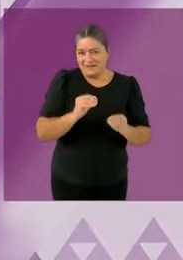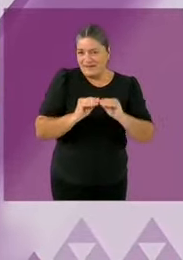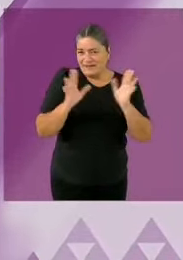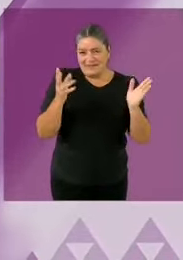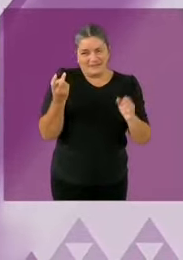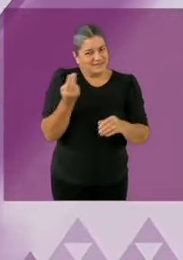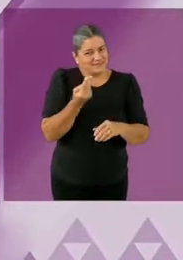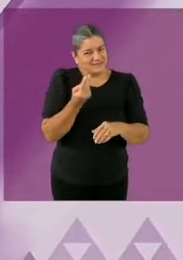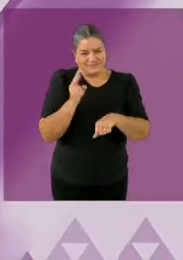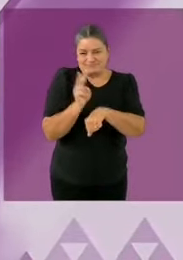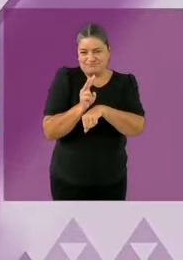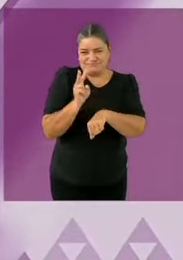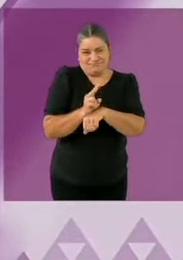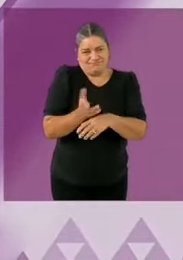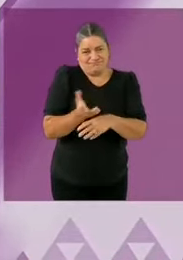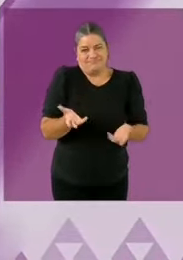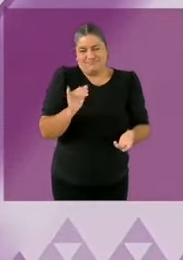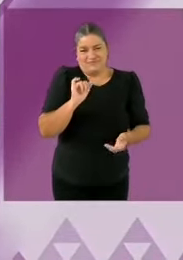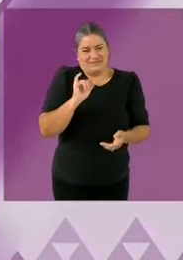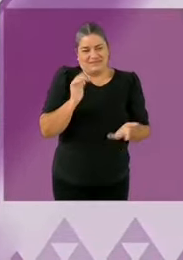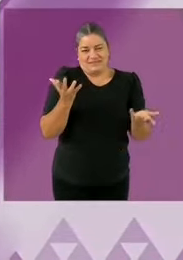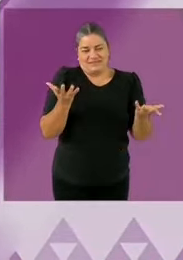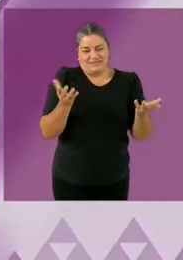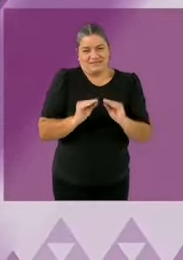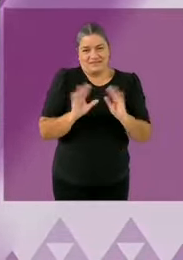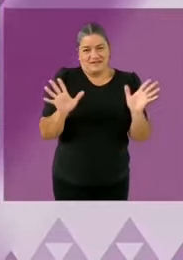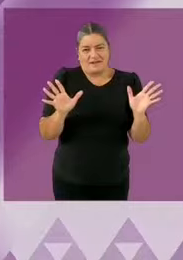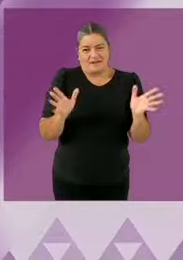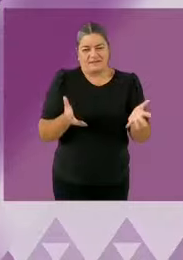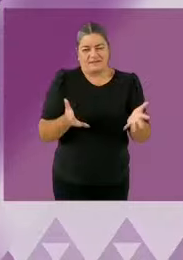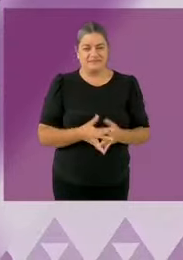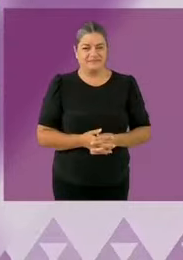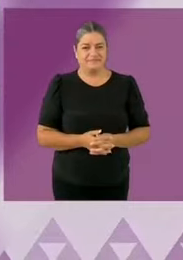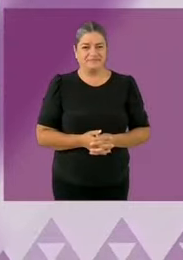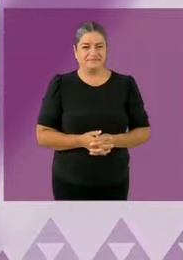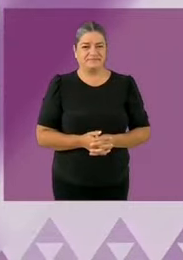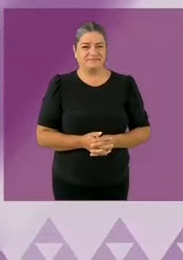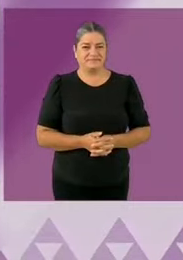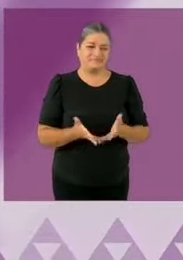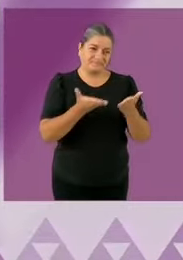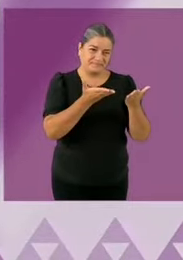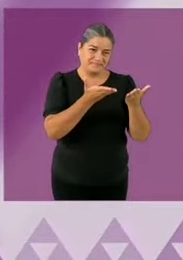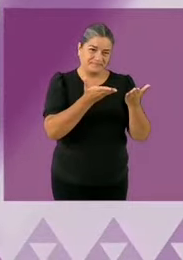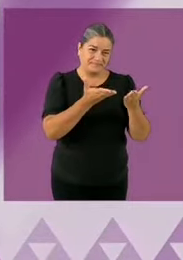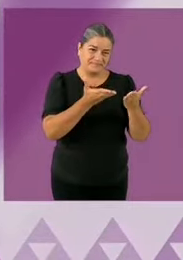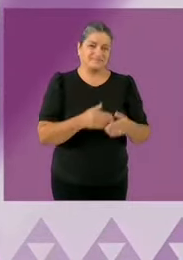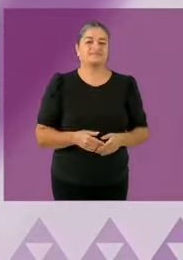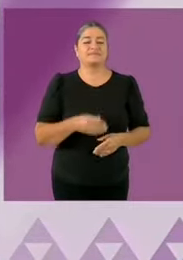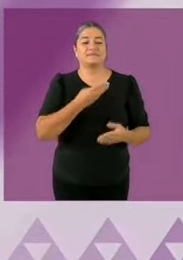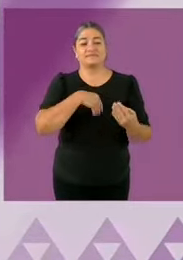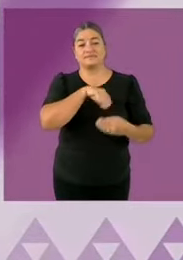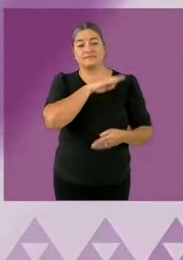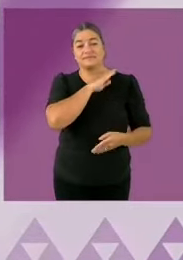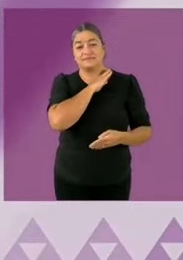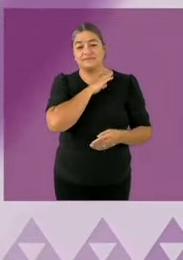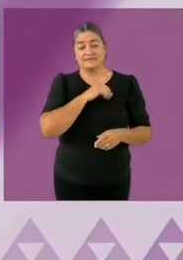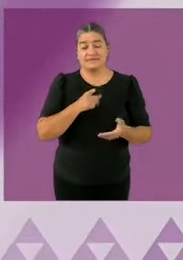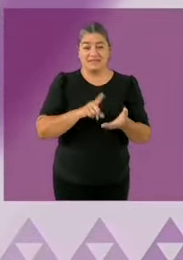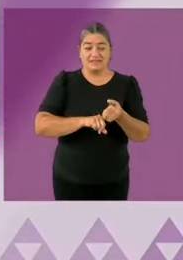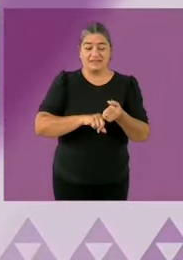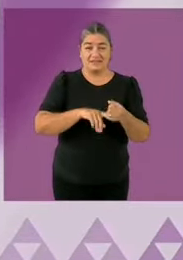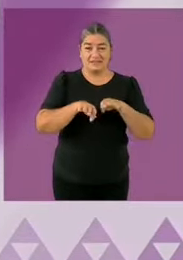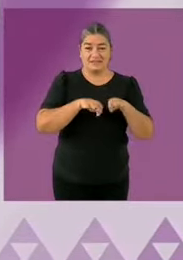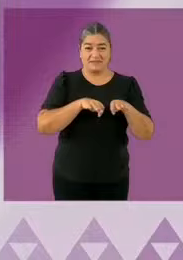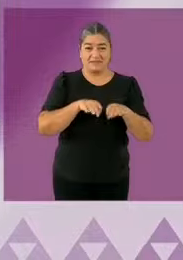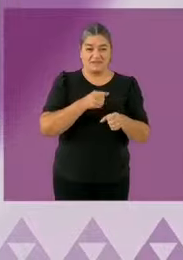de una servidora en el senado candidata claude shemón sobre este tema de la violencia en los sitios de trabajo si nada más que la candidata del PRIAN